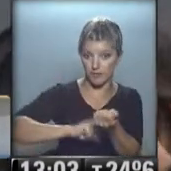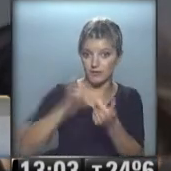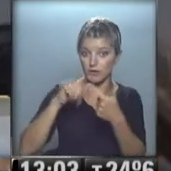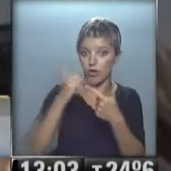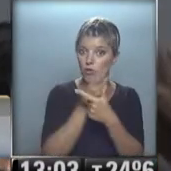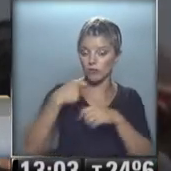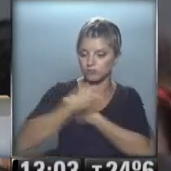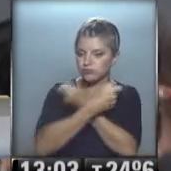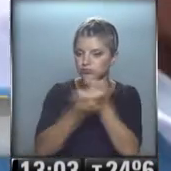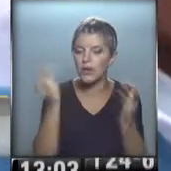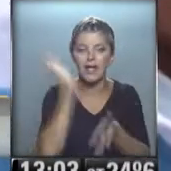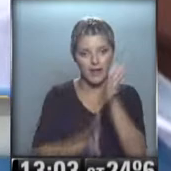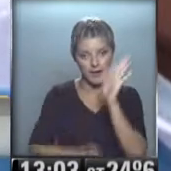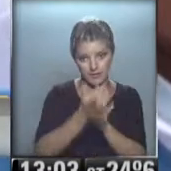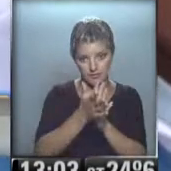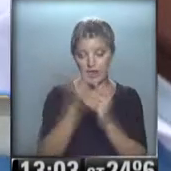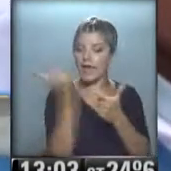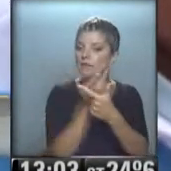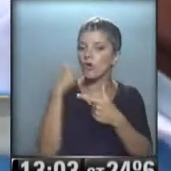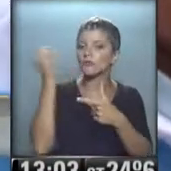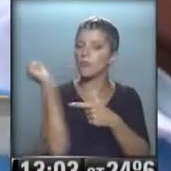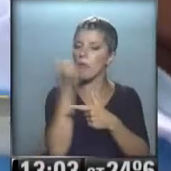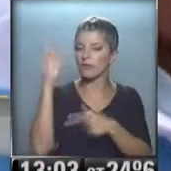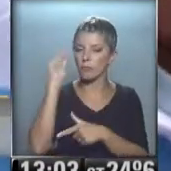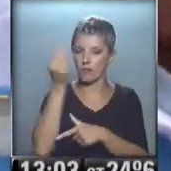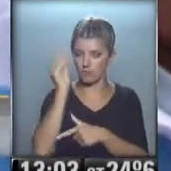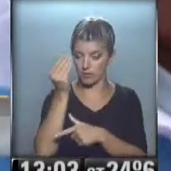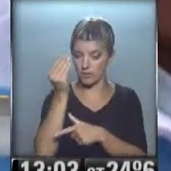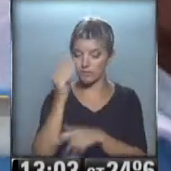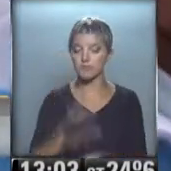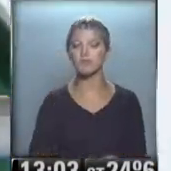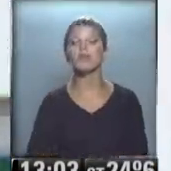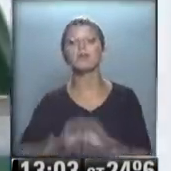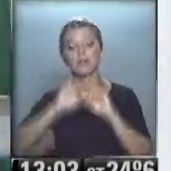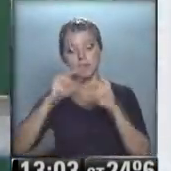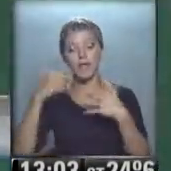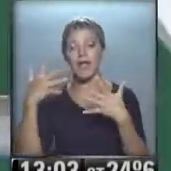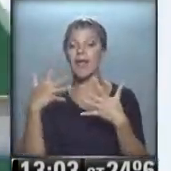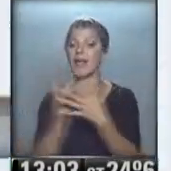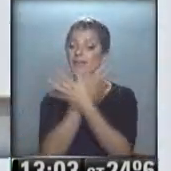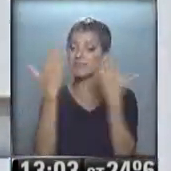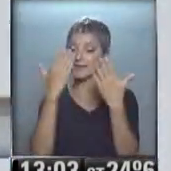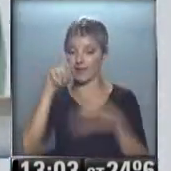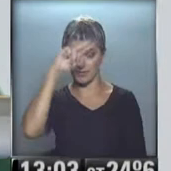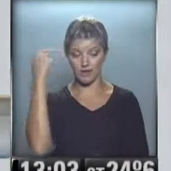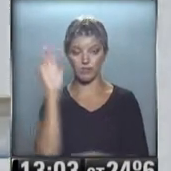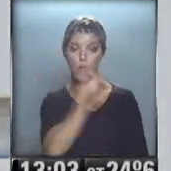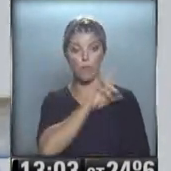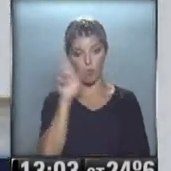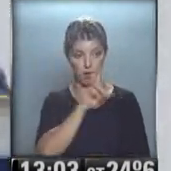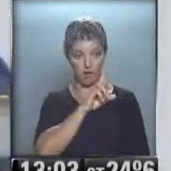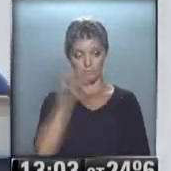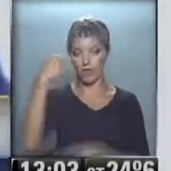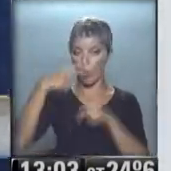enfermedades que más afectan a los brasileños. Además, con motivo del Día Internacional de la Mujer, cuyas celebraciones